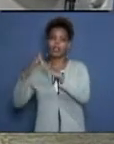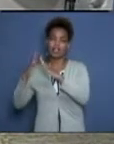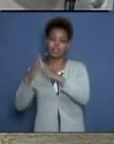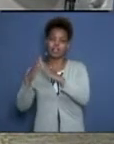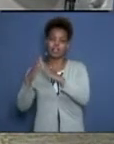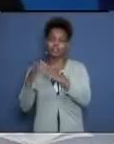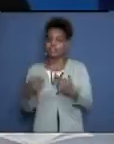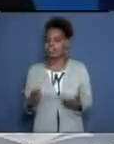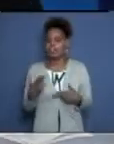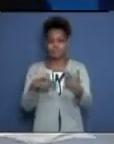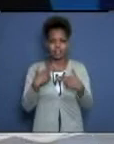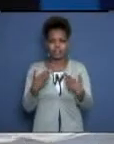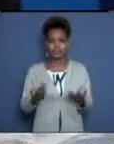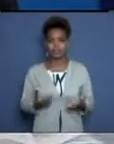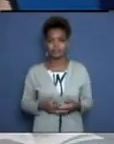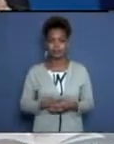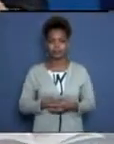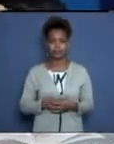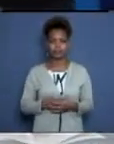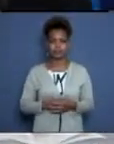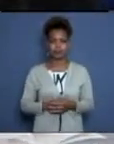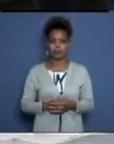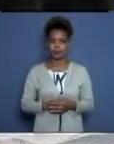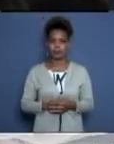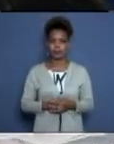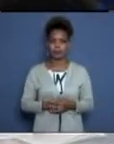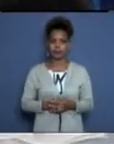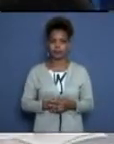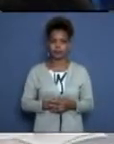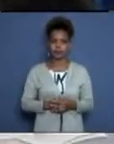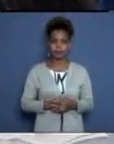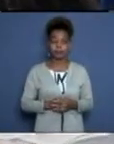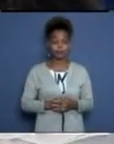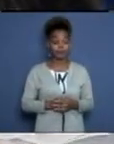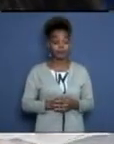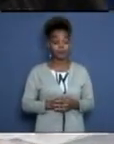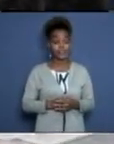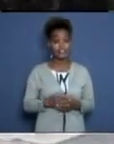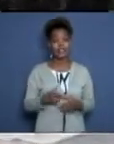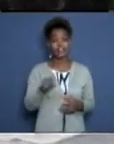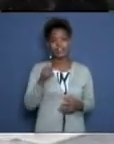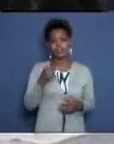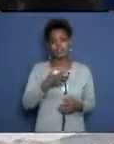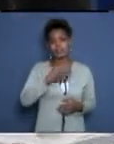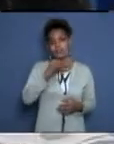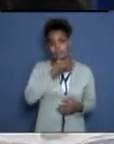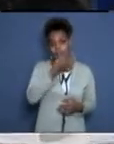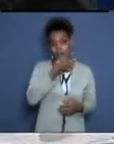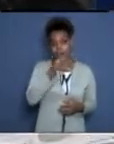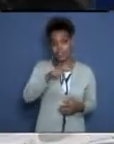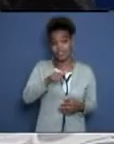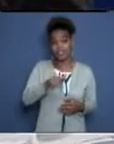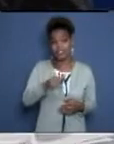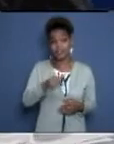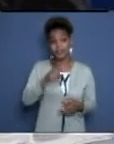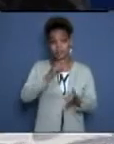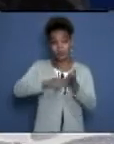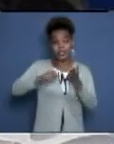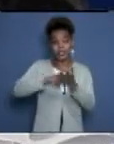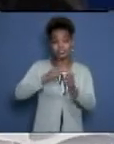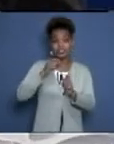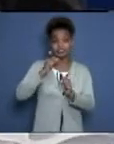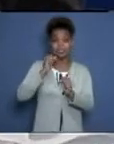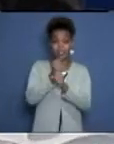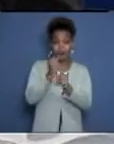u otra. ¿Qué se ha hecho? Esto es una línea de trabajo prioritaria en la provincia